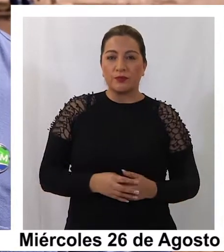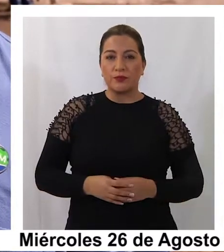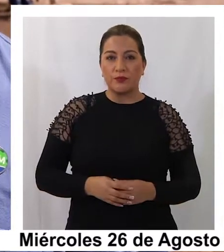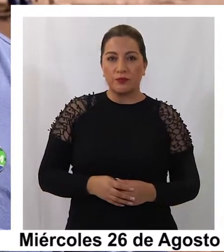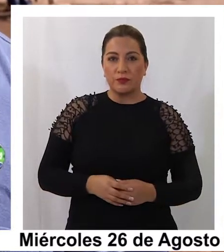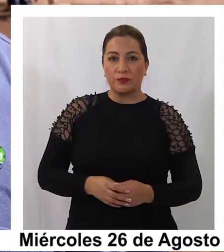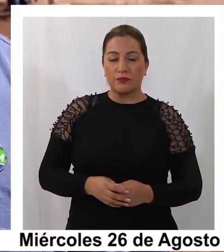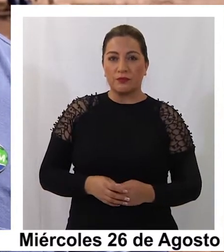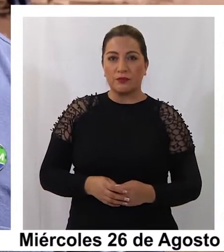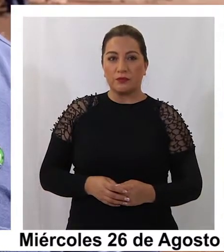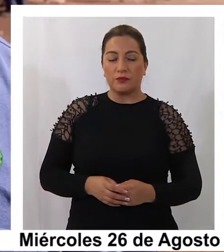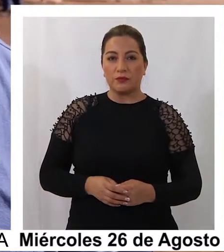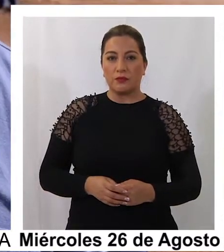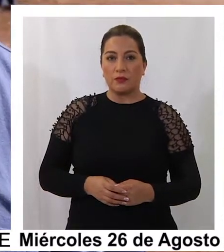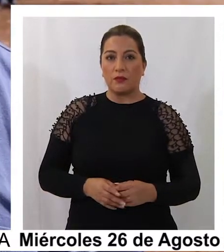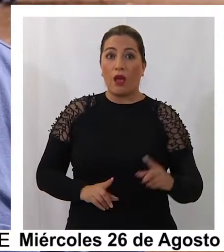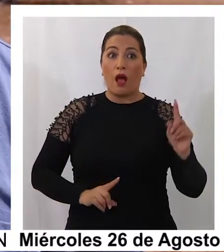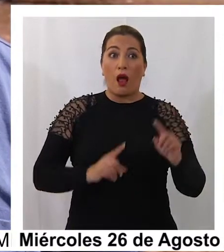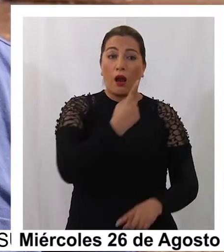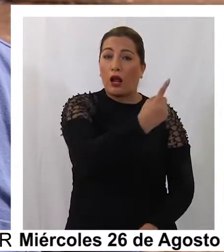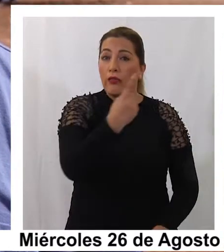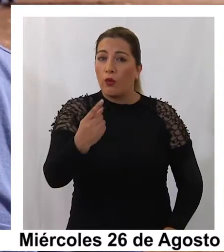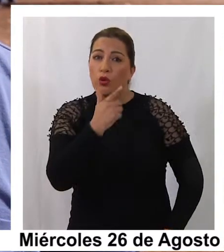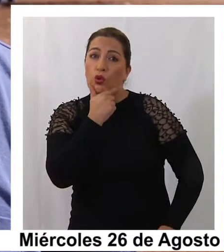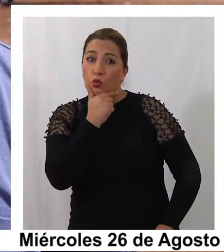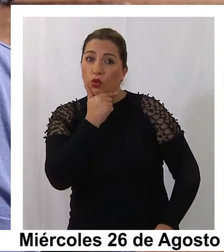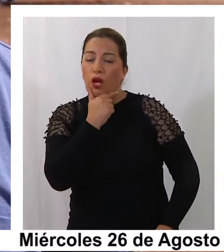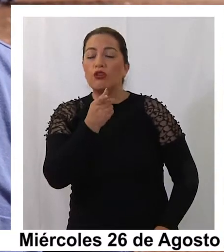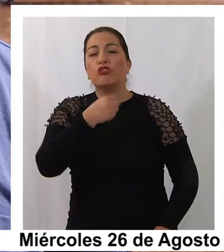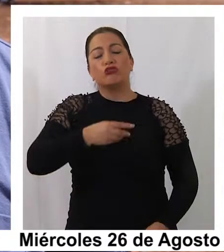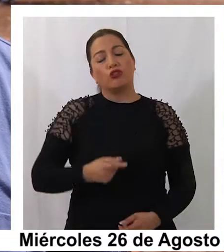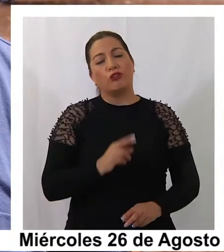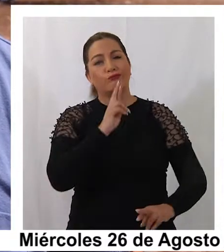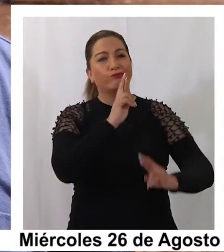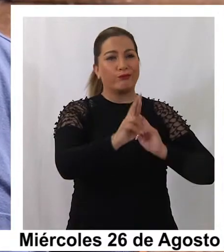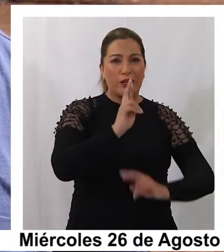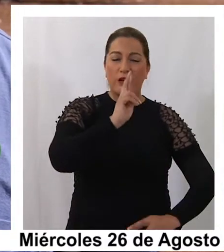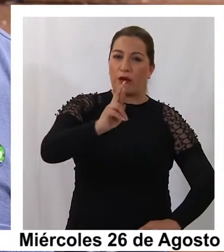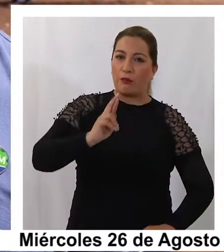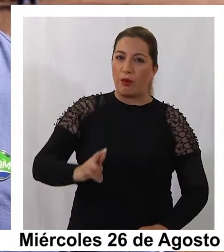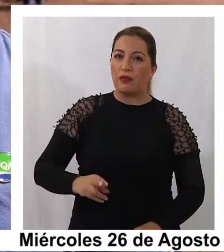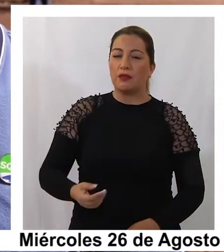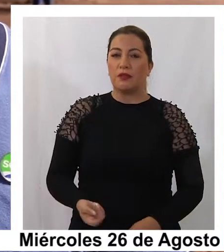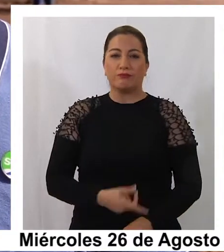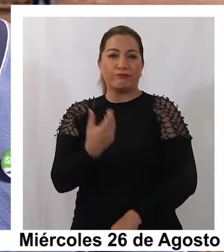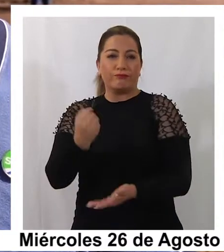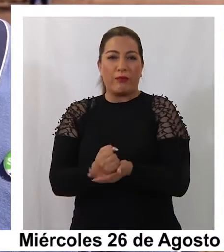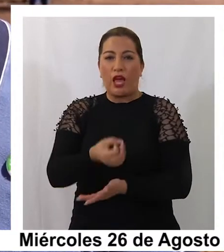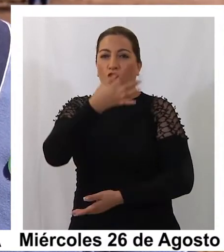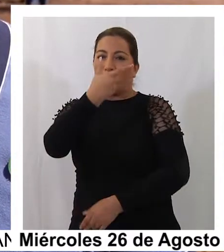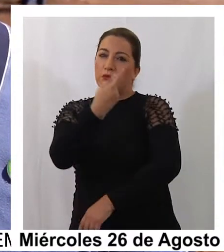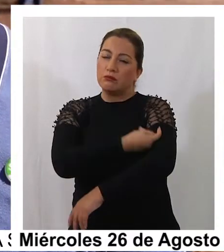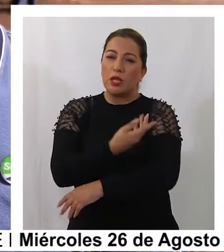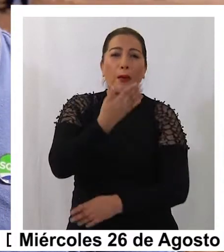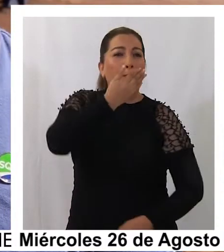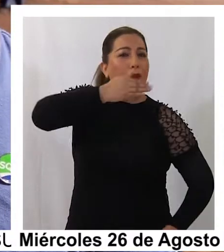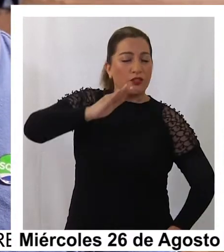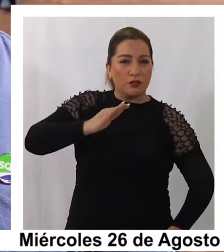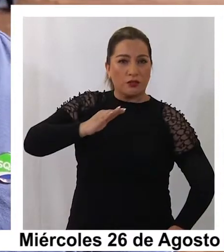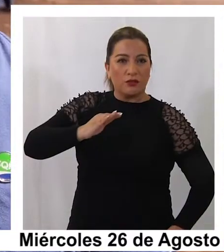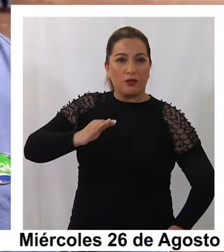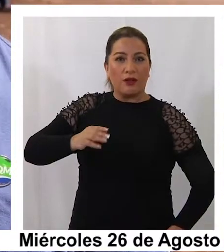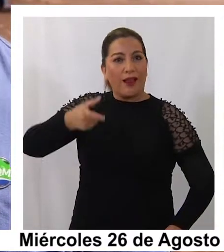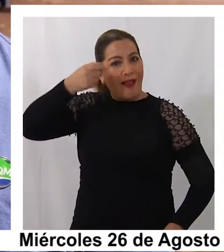se resolvieron dudas con el uso de los medicamentos para que ellos puedan tener en mejores condiciones